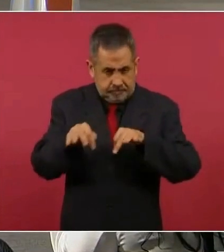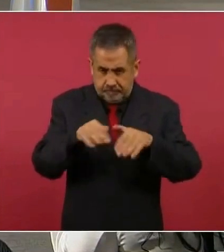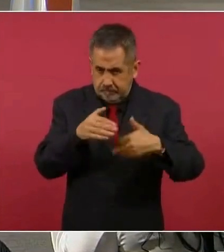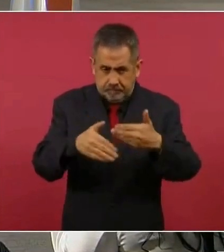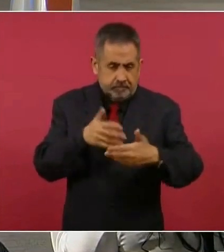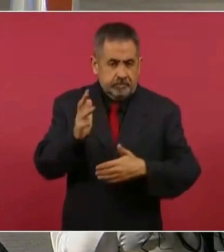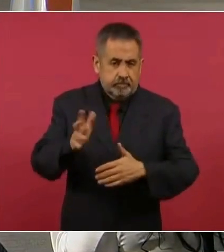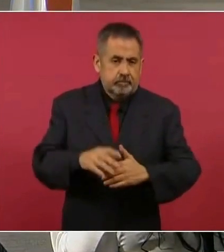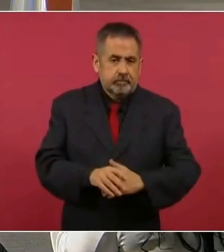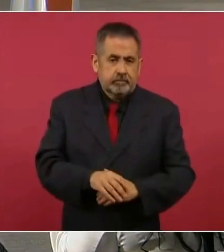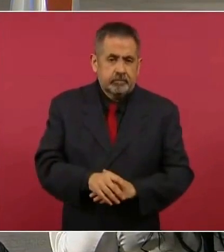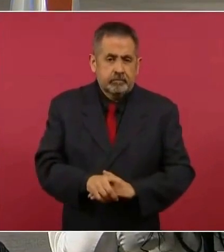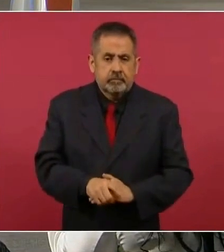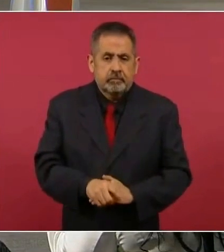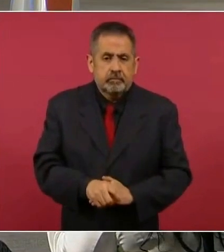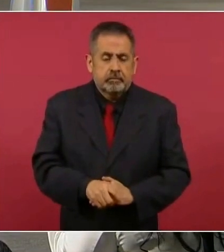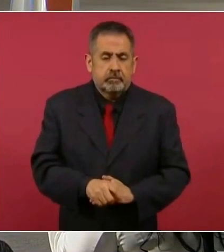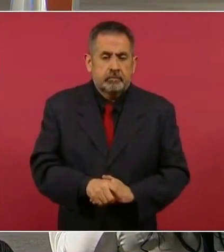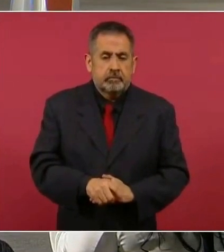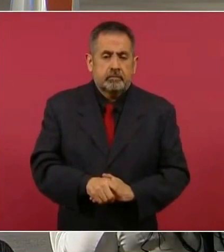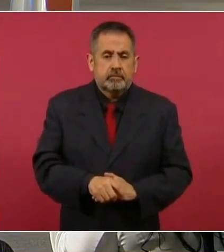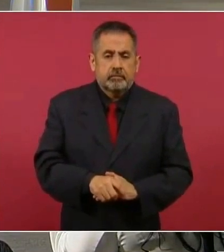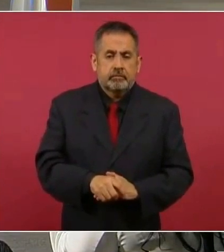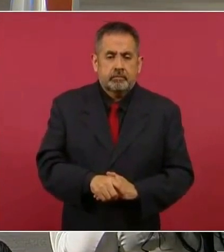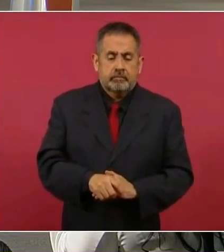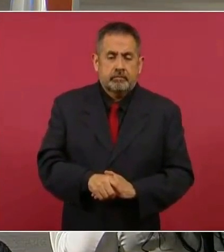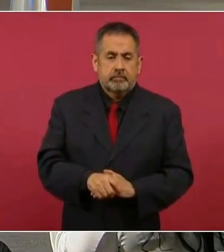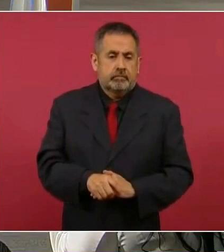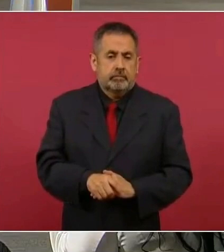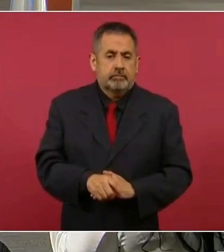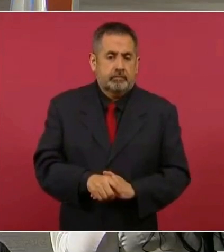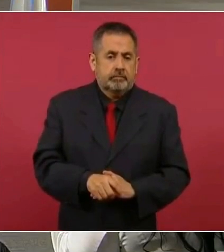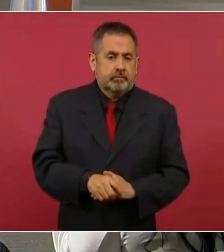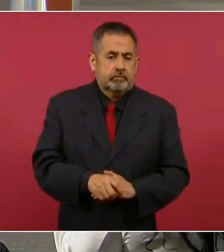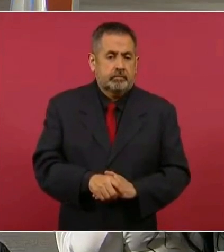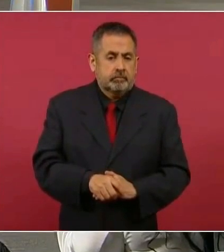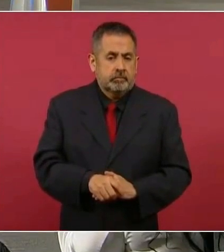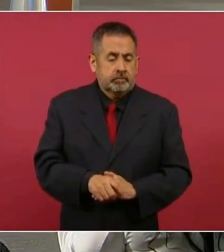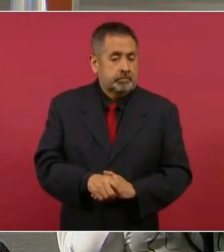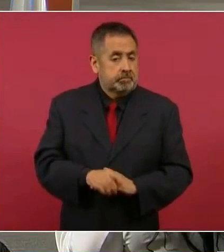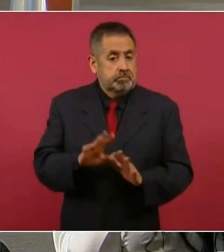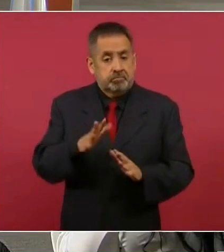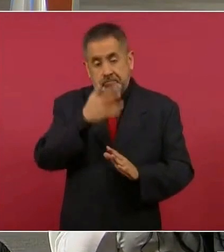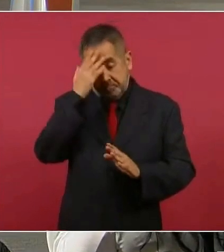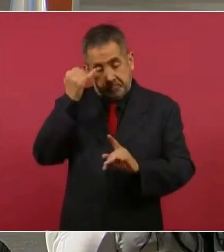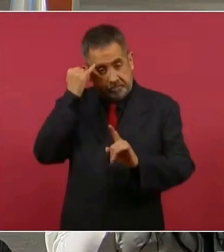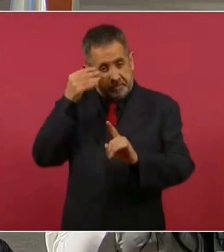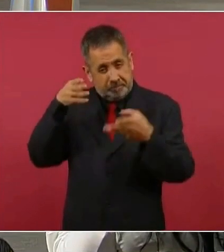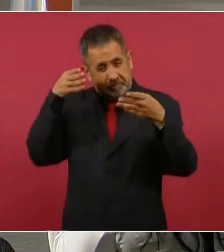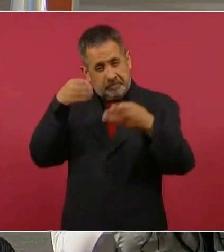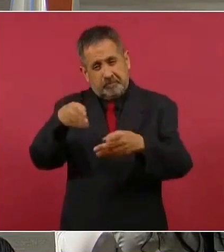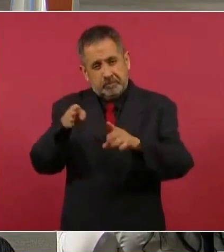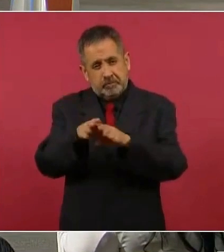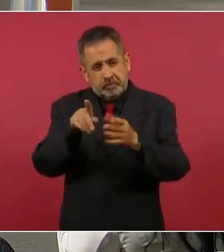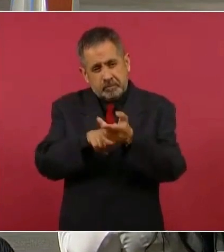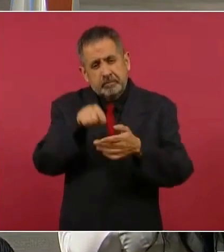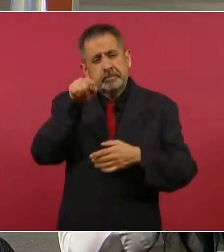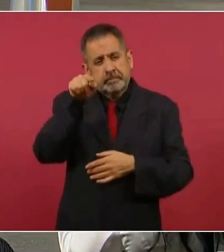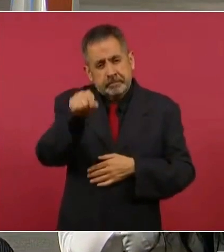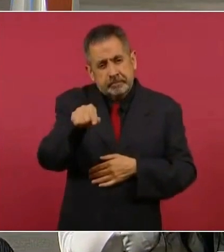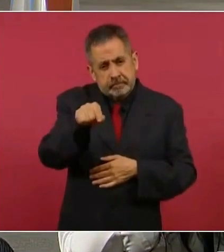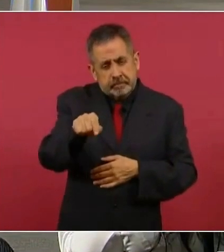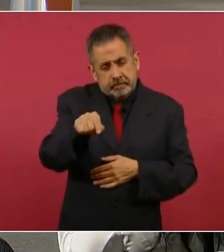Sí. Y no sé si el propósito es que se haga aquí.